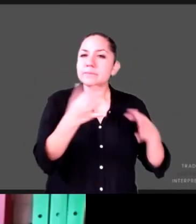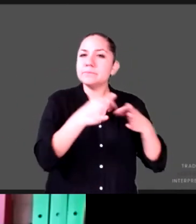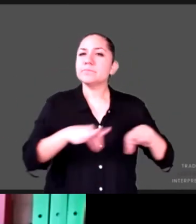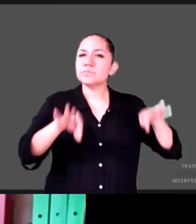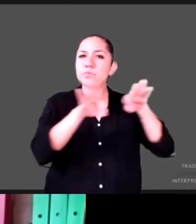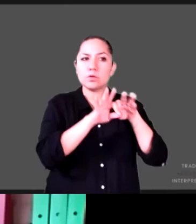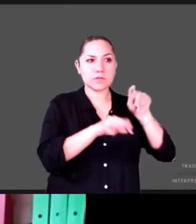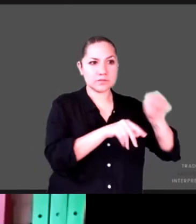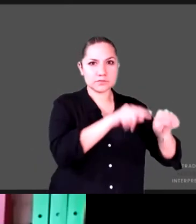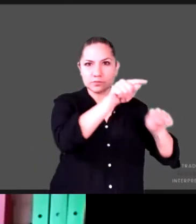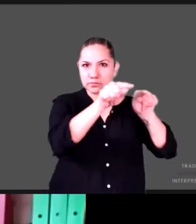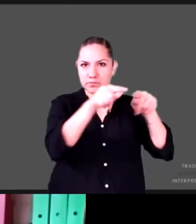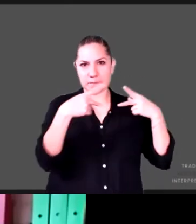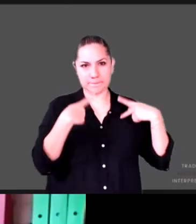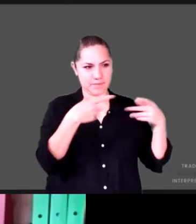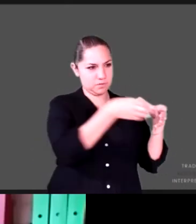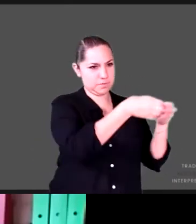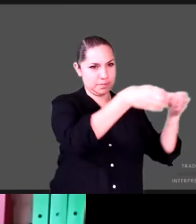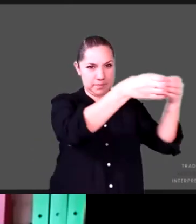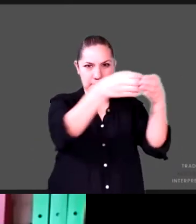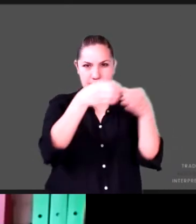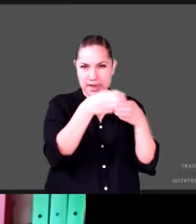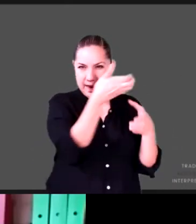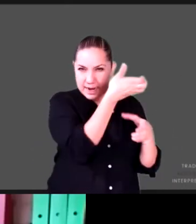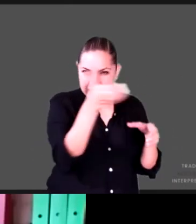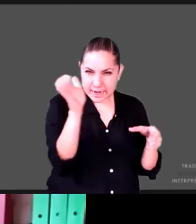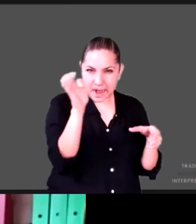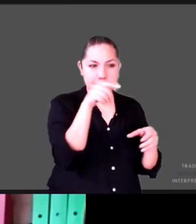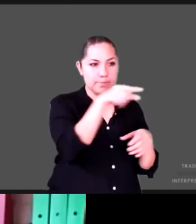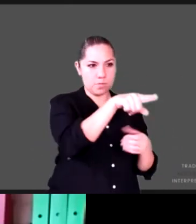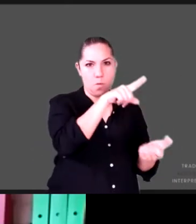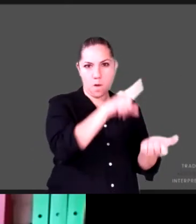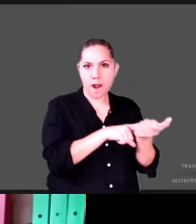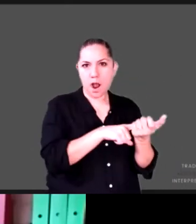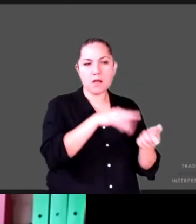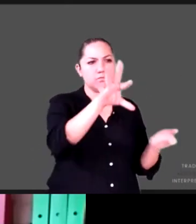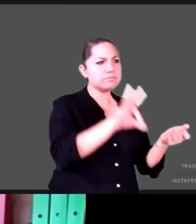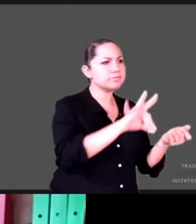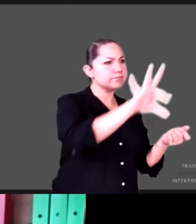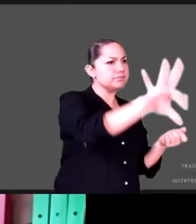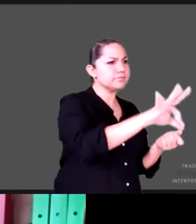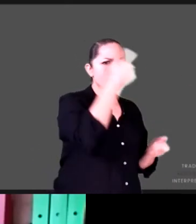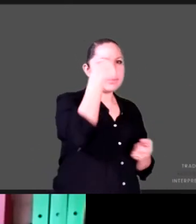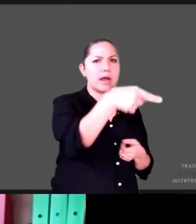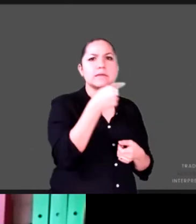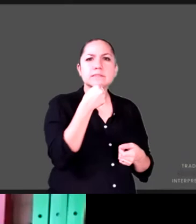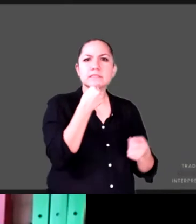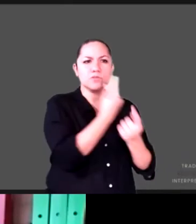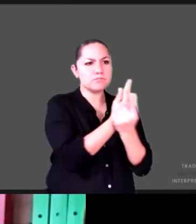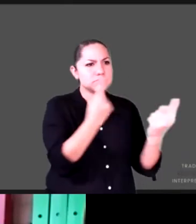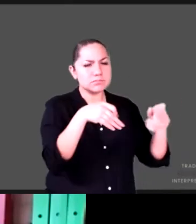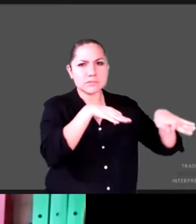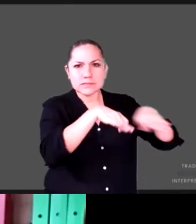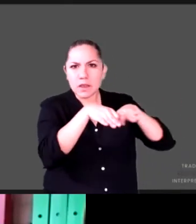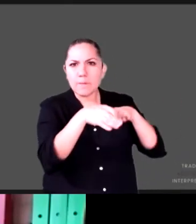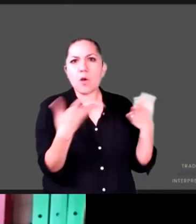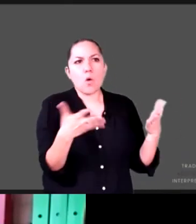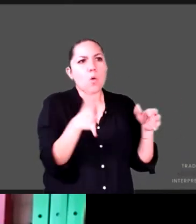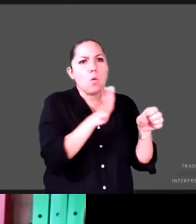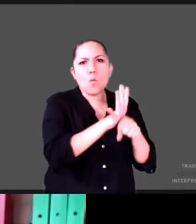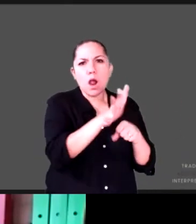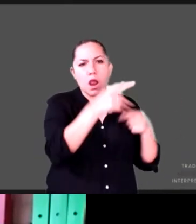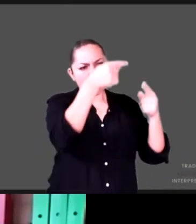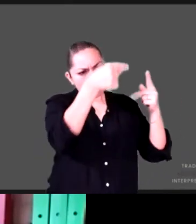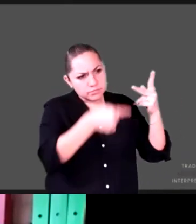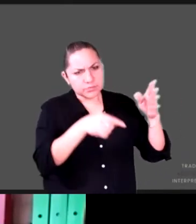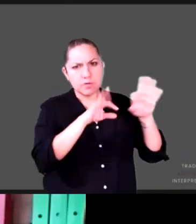productores y de sus miembros en cuanto a lo que es el trabajo infantil, las condiciones de trabajo y de seguridad en el trabajo de acuerdo con el